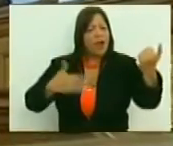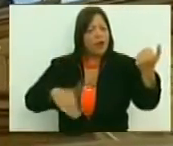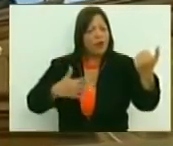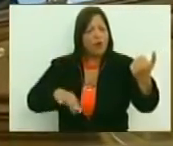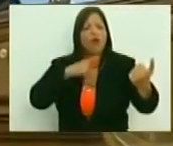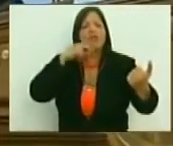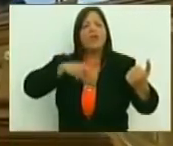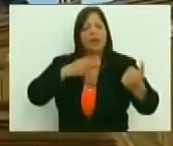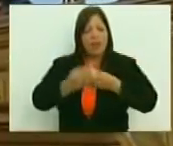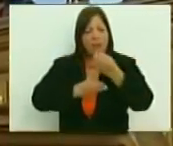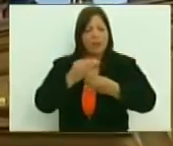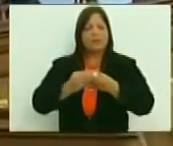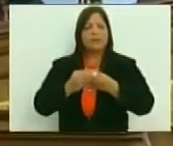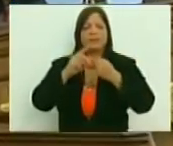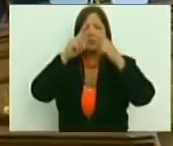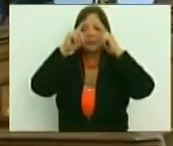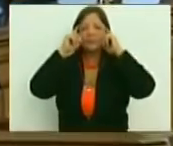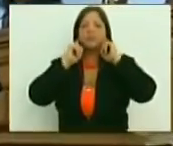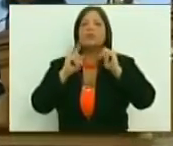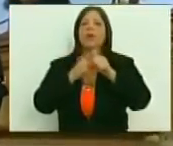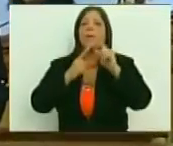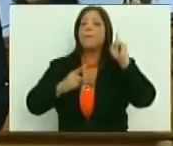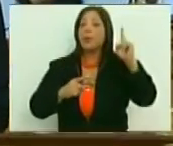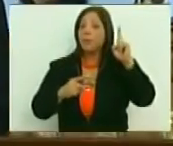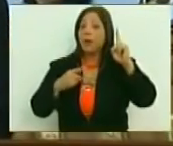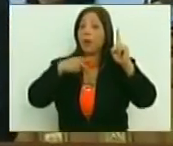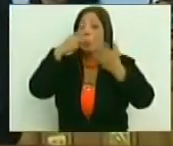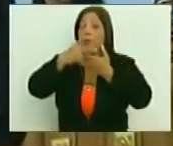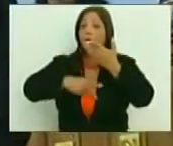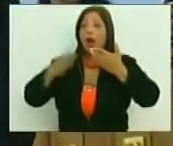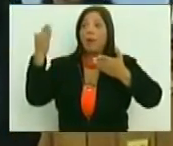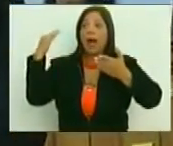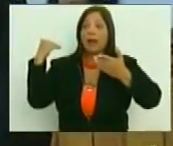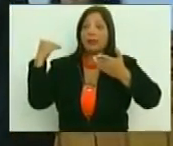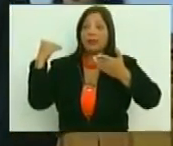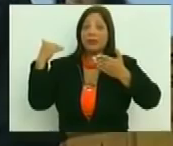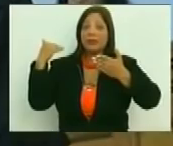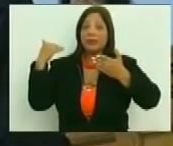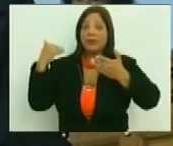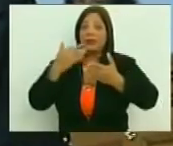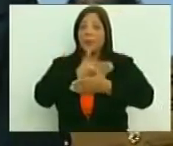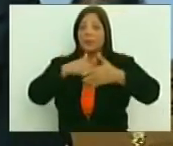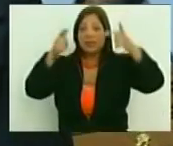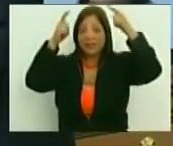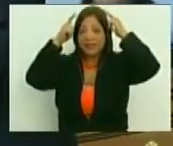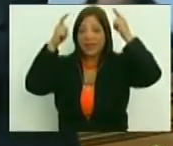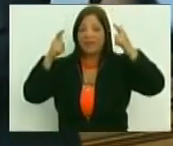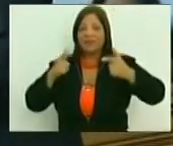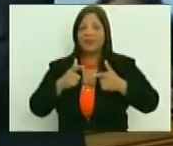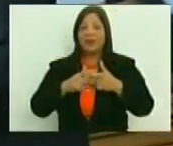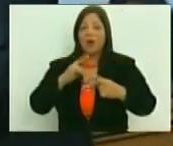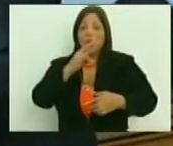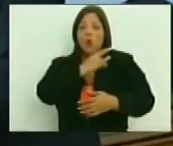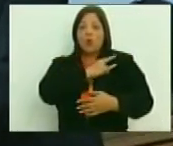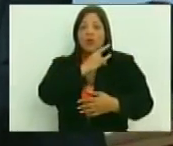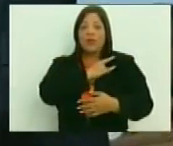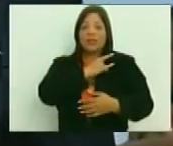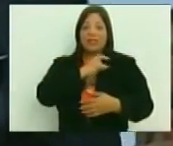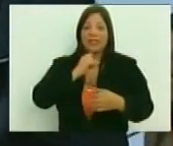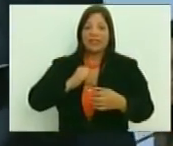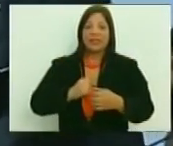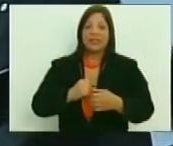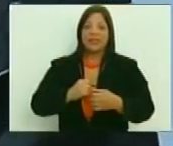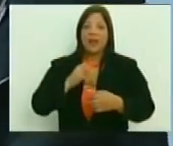debe ser. Ahora, lo primero que dije en un programa, en el primer programa del presidente, que fue en la Universidad de la Seguridad,